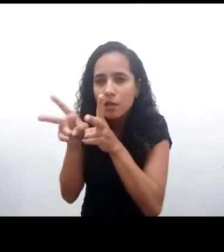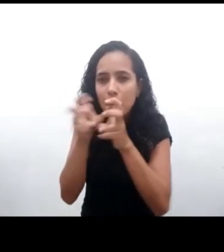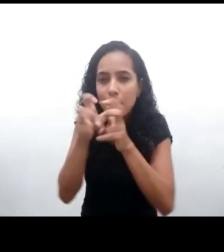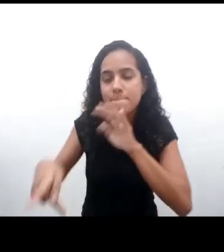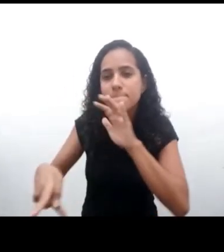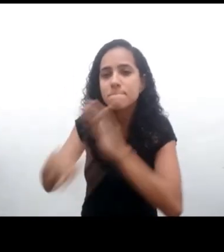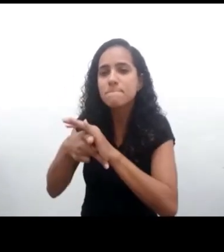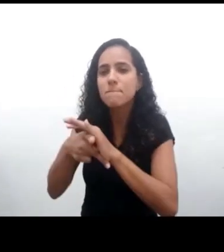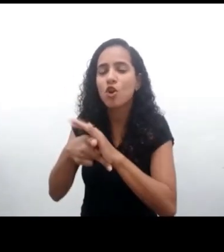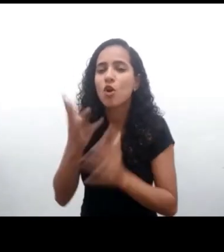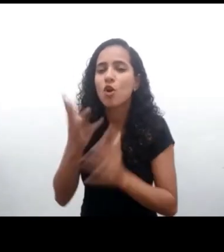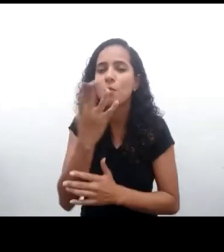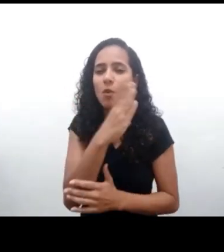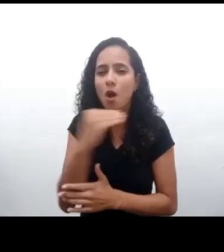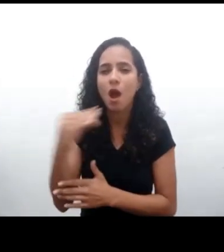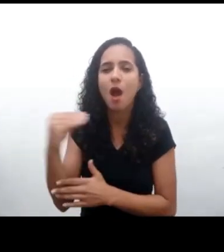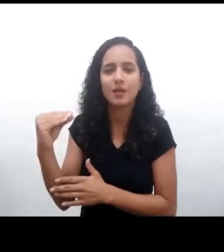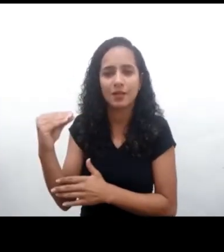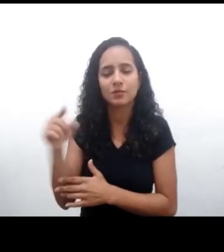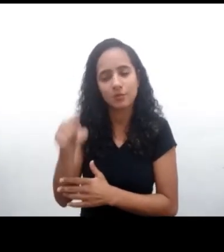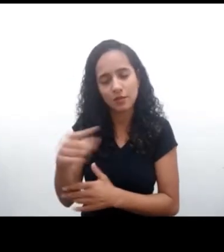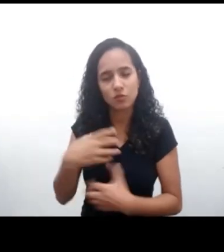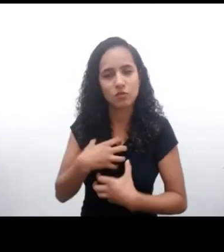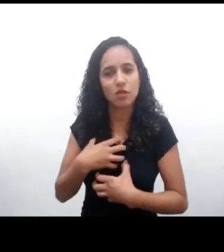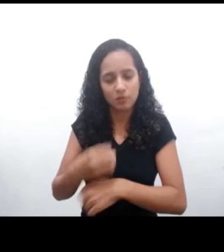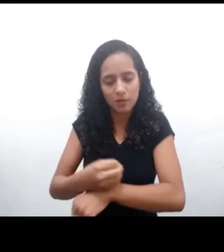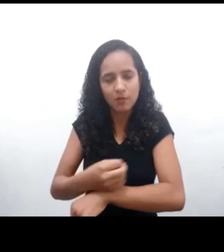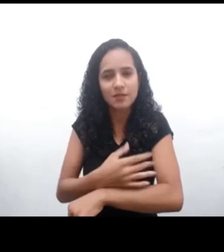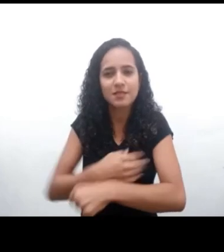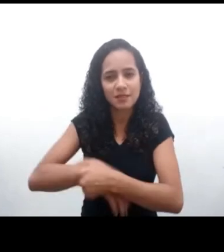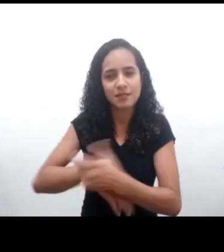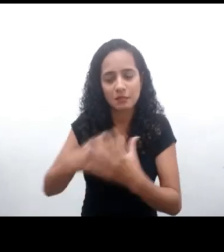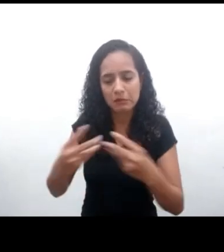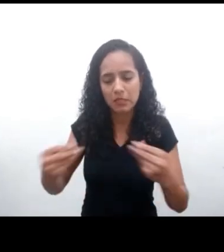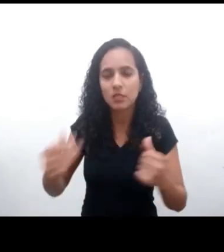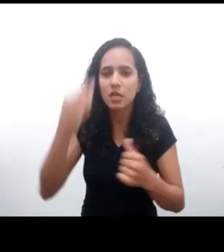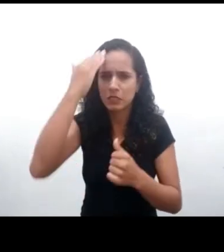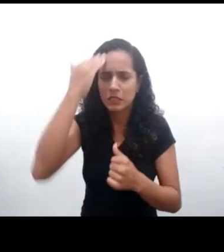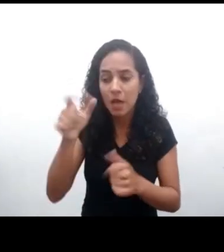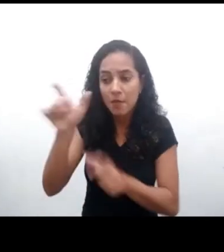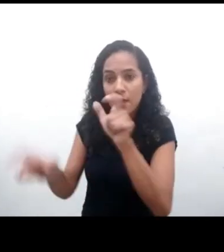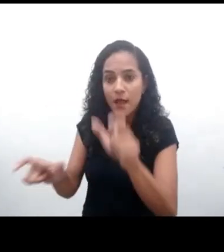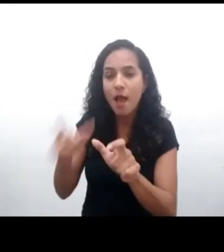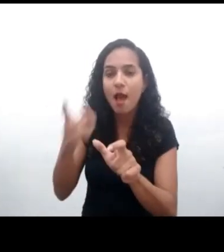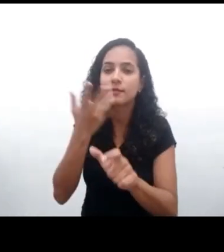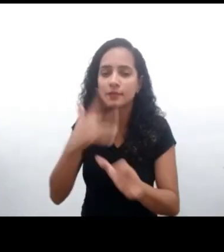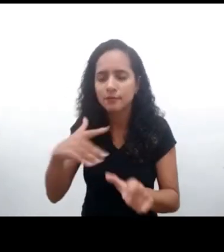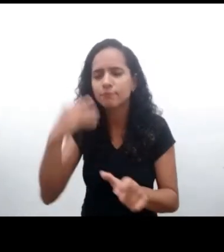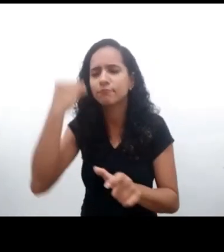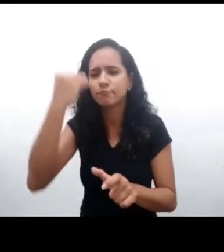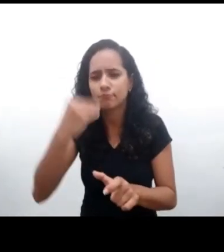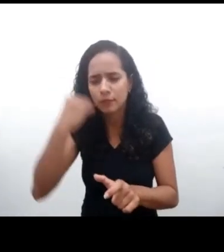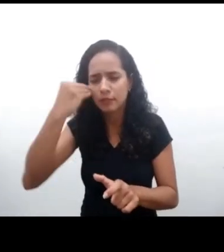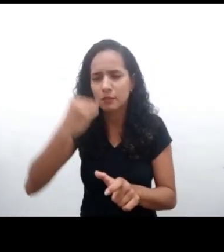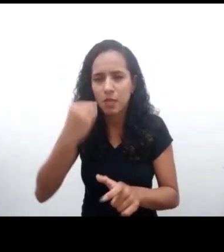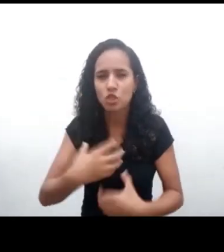las opiniones y recomendaciones y las percepciones de los adolescentes de manera sensible. Sabemos que ellos traen relatos de experiencias